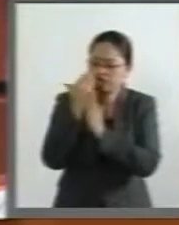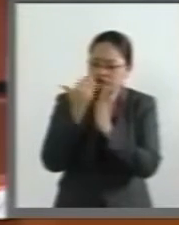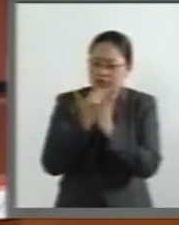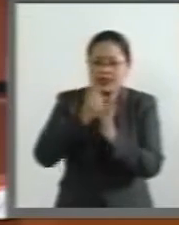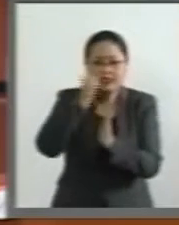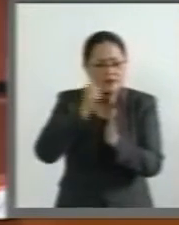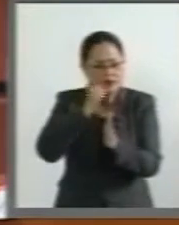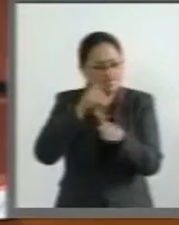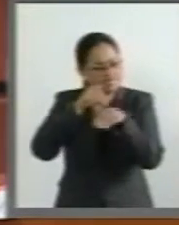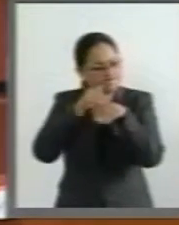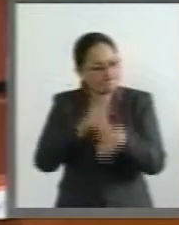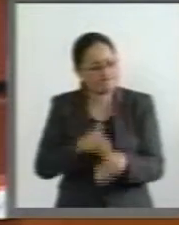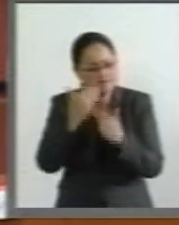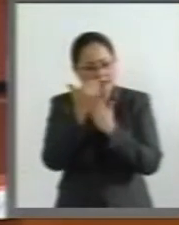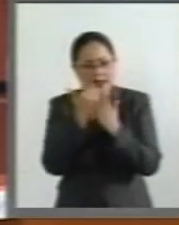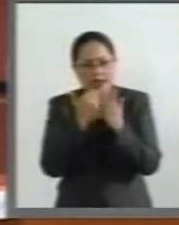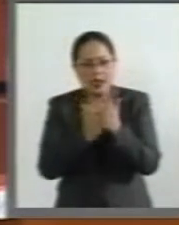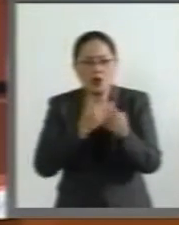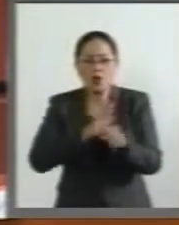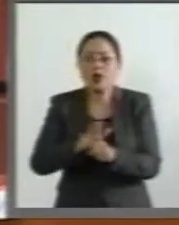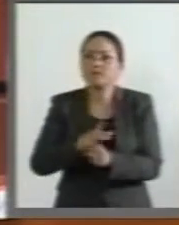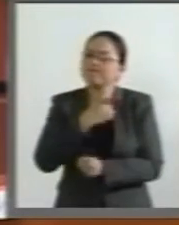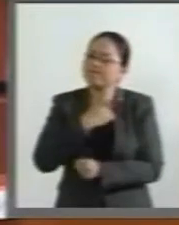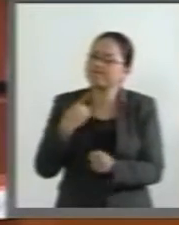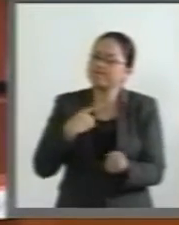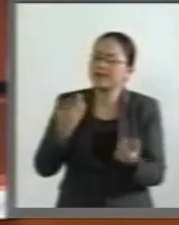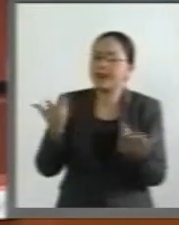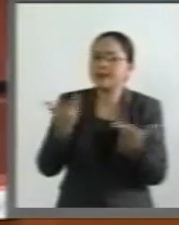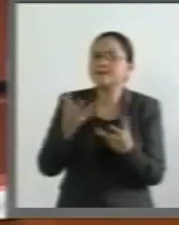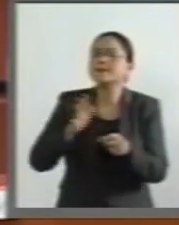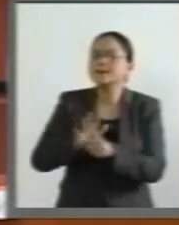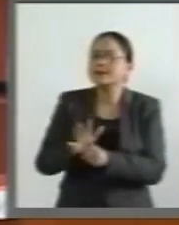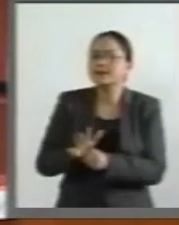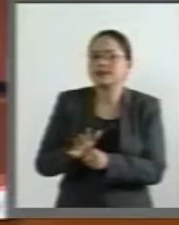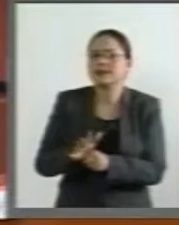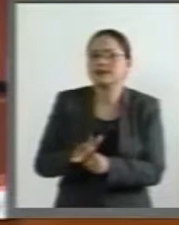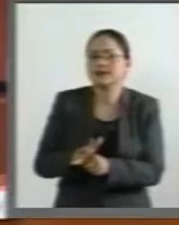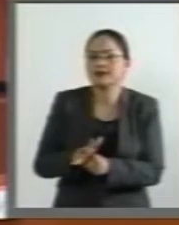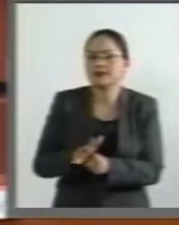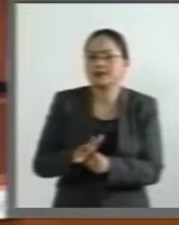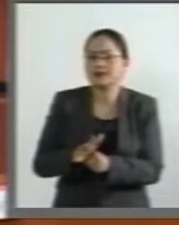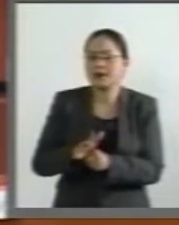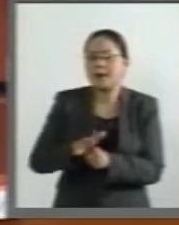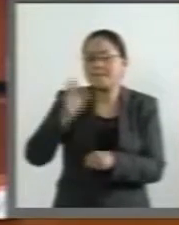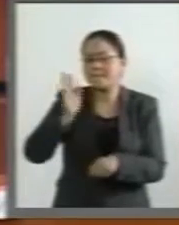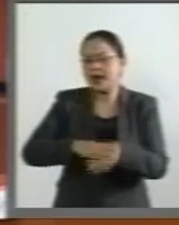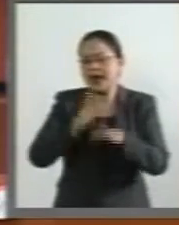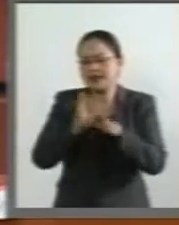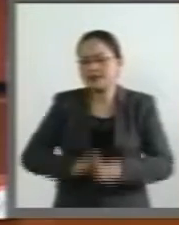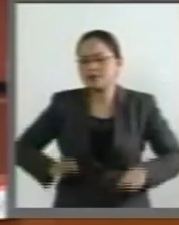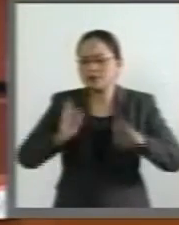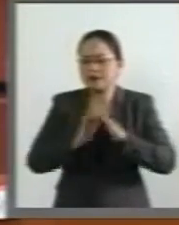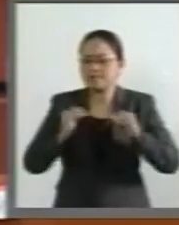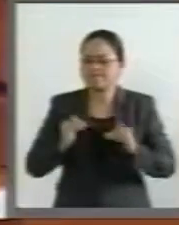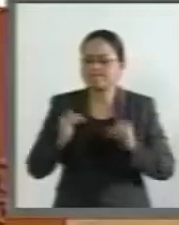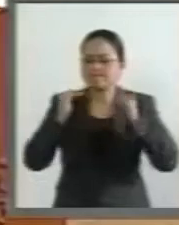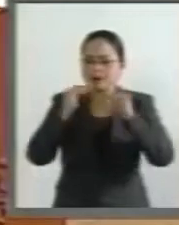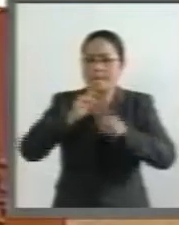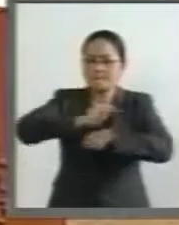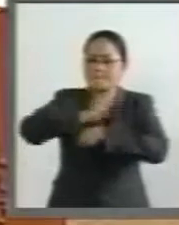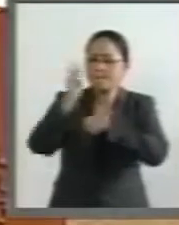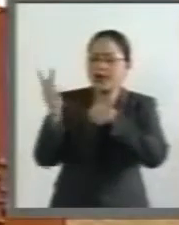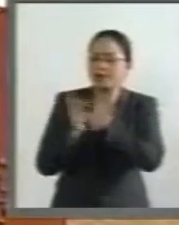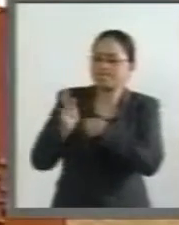de que debe actuar siempre con el interés nacional por delante y